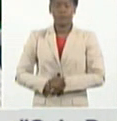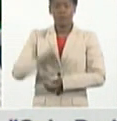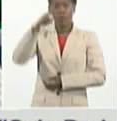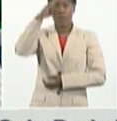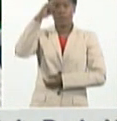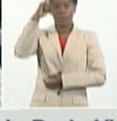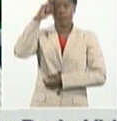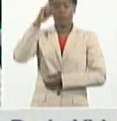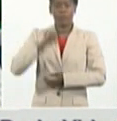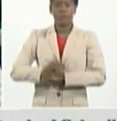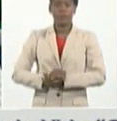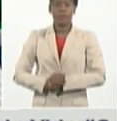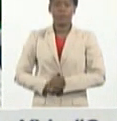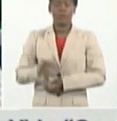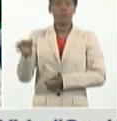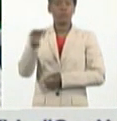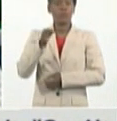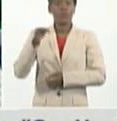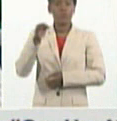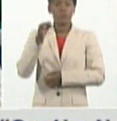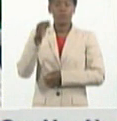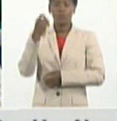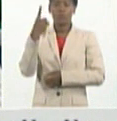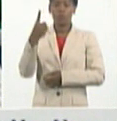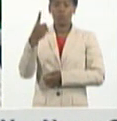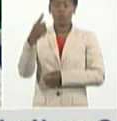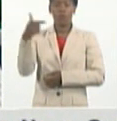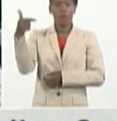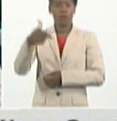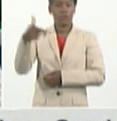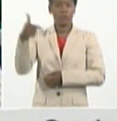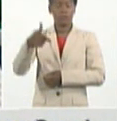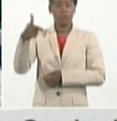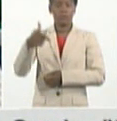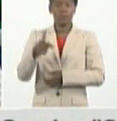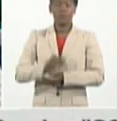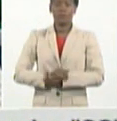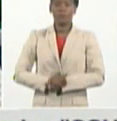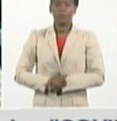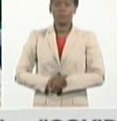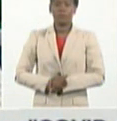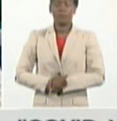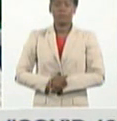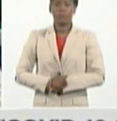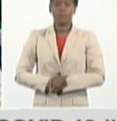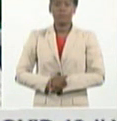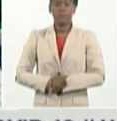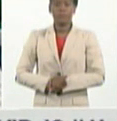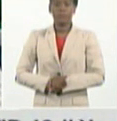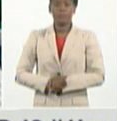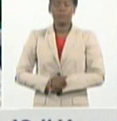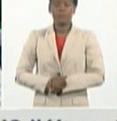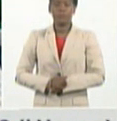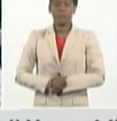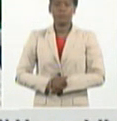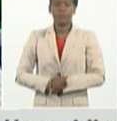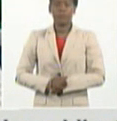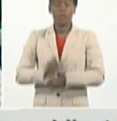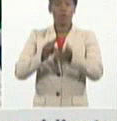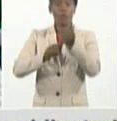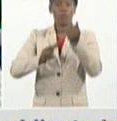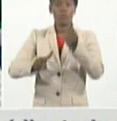paciente, del municipio de Jatibonico. De la provincia de Ciego de Alga